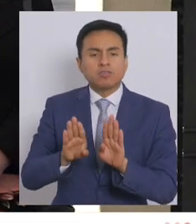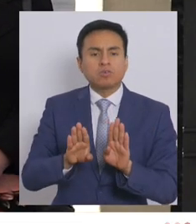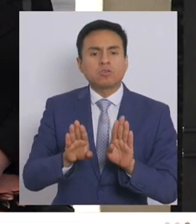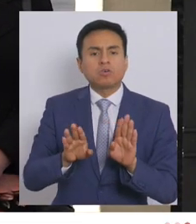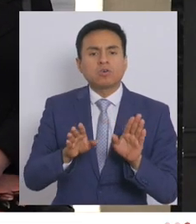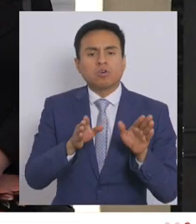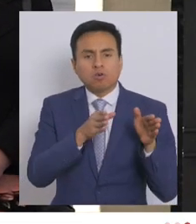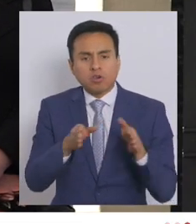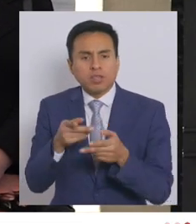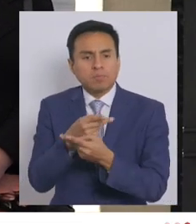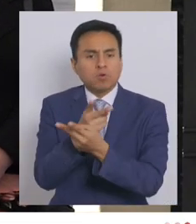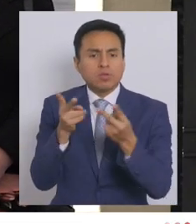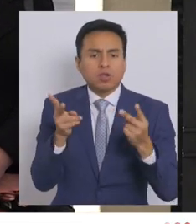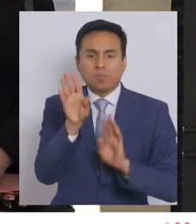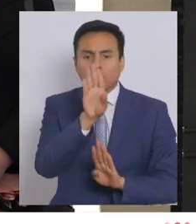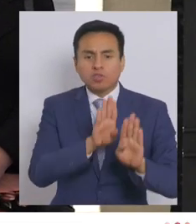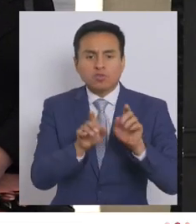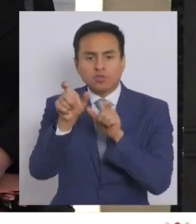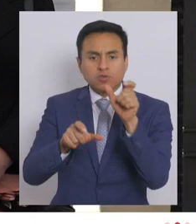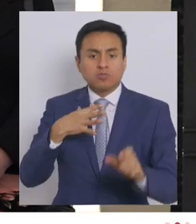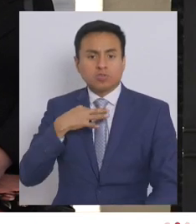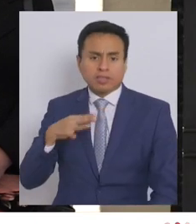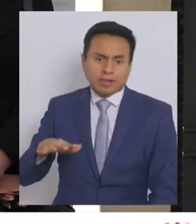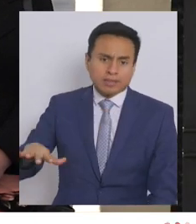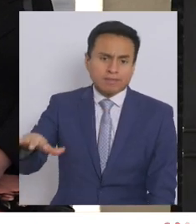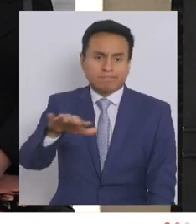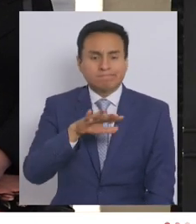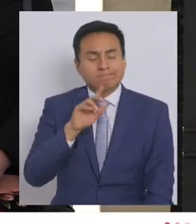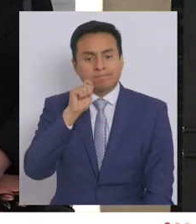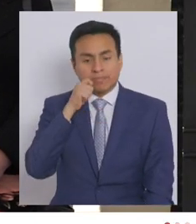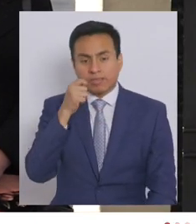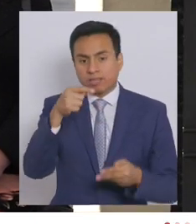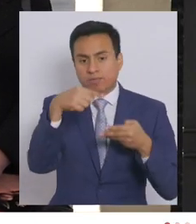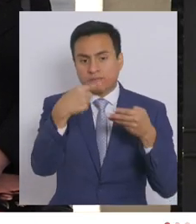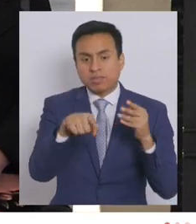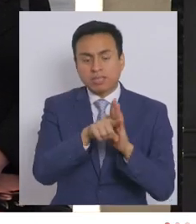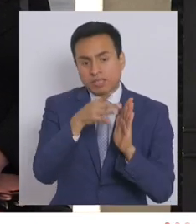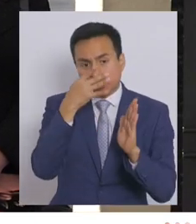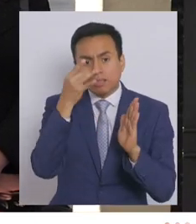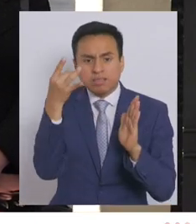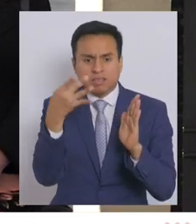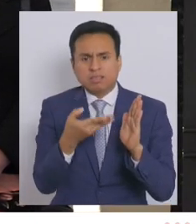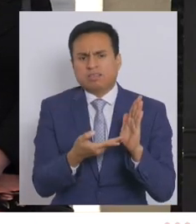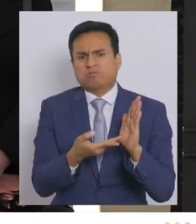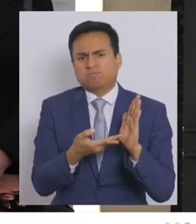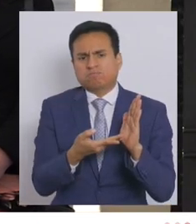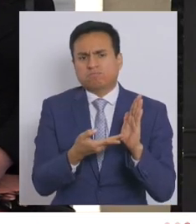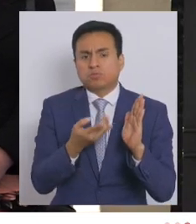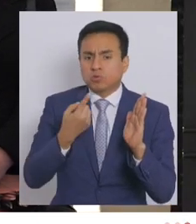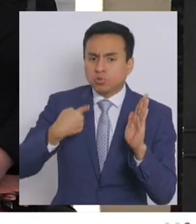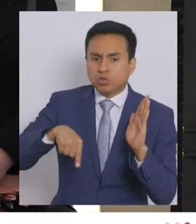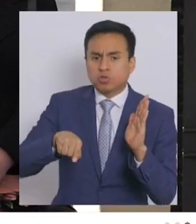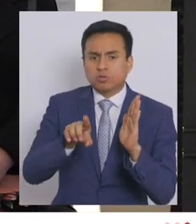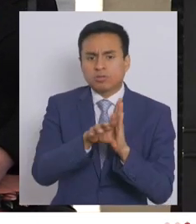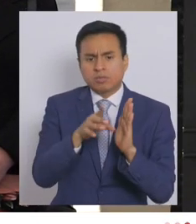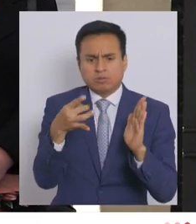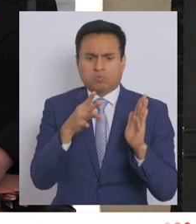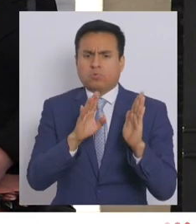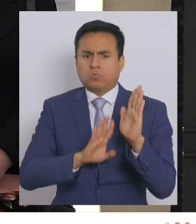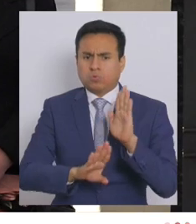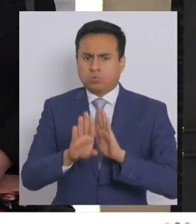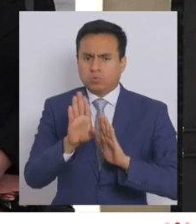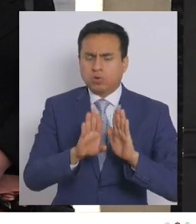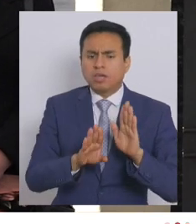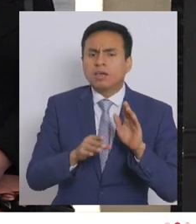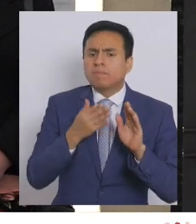público y la protección de la seguridad ciudadana incluye también estos delitos que vamos a combatir en mejor forma